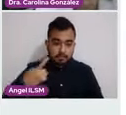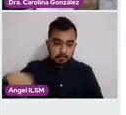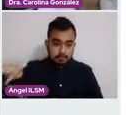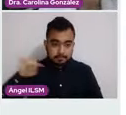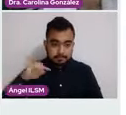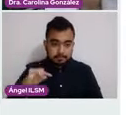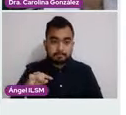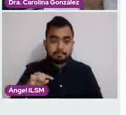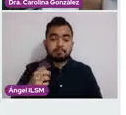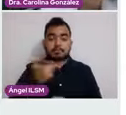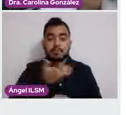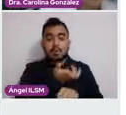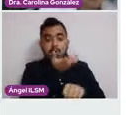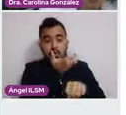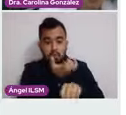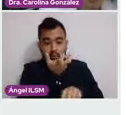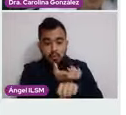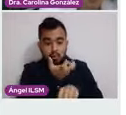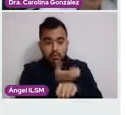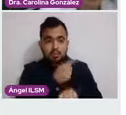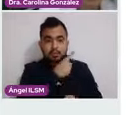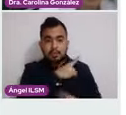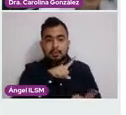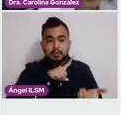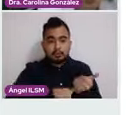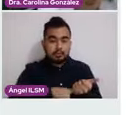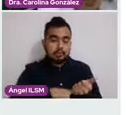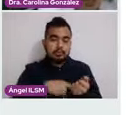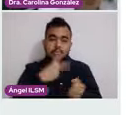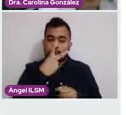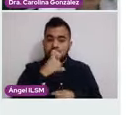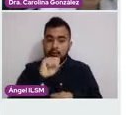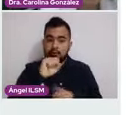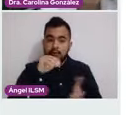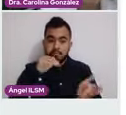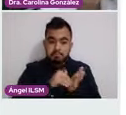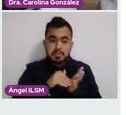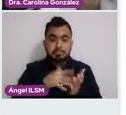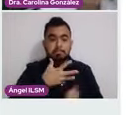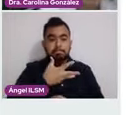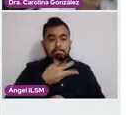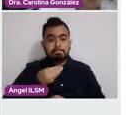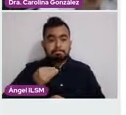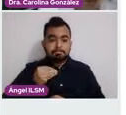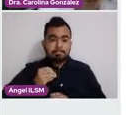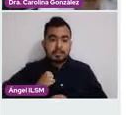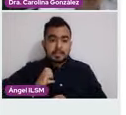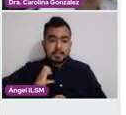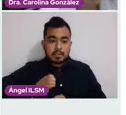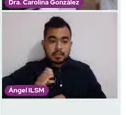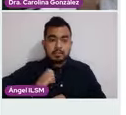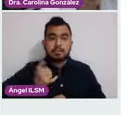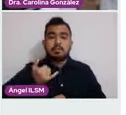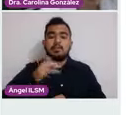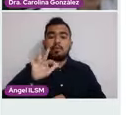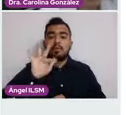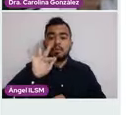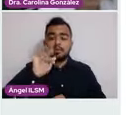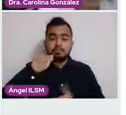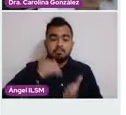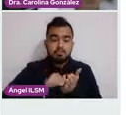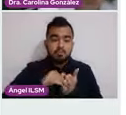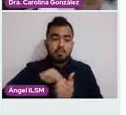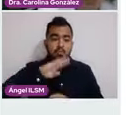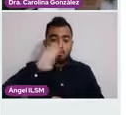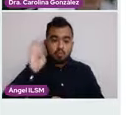En Estados Unidos va a ser el responsable de 260 mil casos al año y de 40 mil muertes. En México, en el